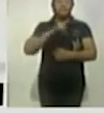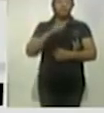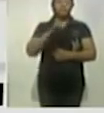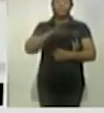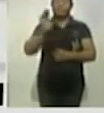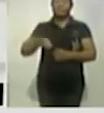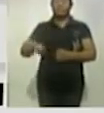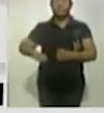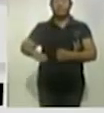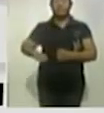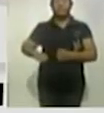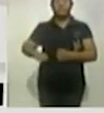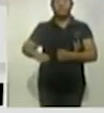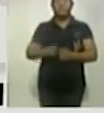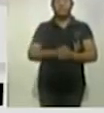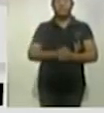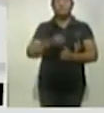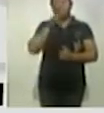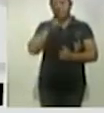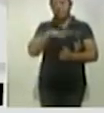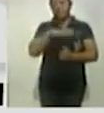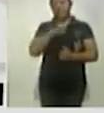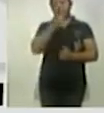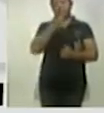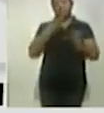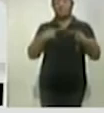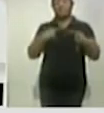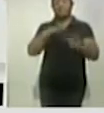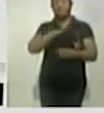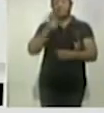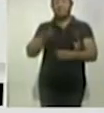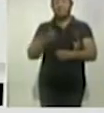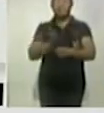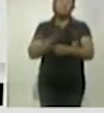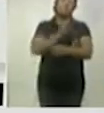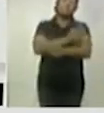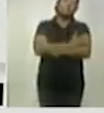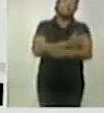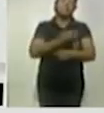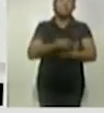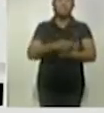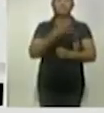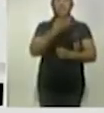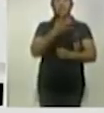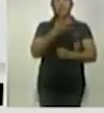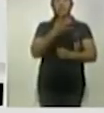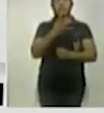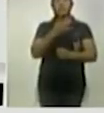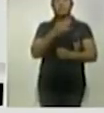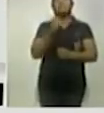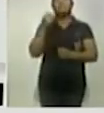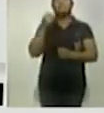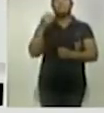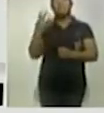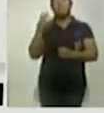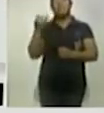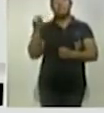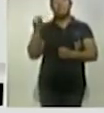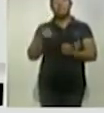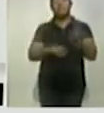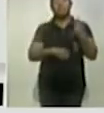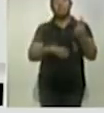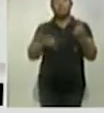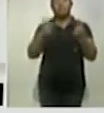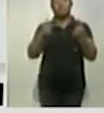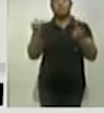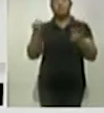en la CESA. Además, se confirmaron seis fallecimientos de días anteriores. Cuatro ocurrieron el cuatro de junio, uno el trece